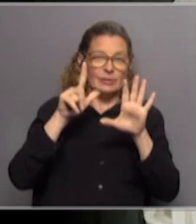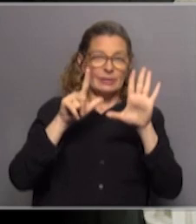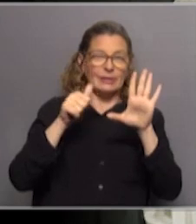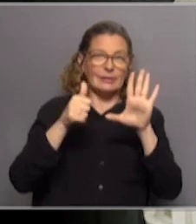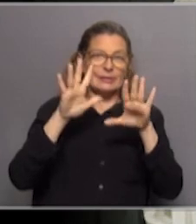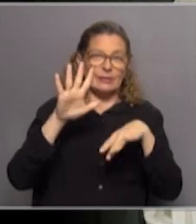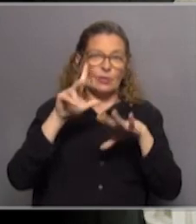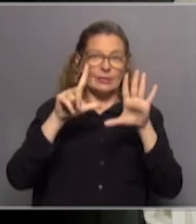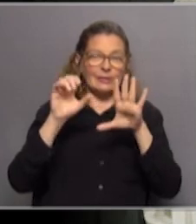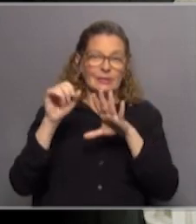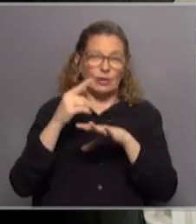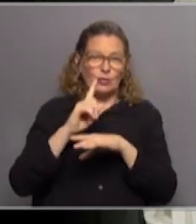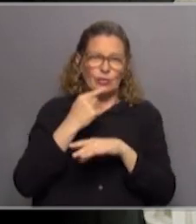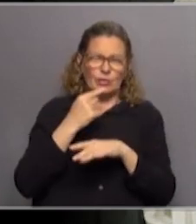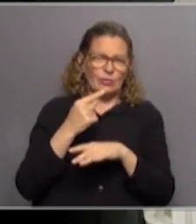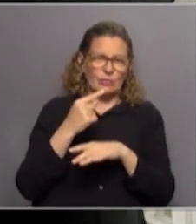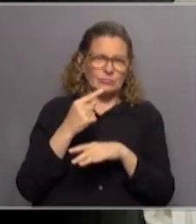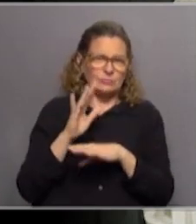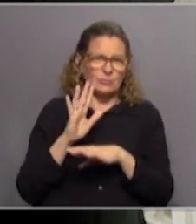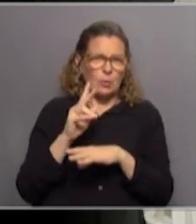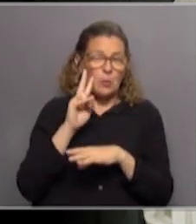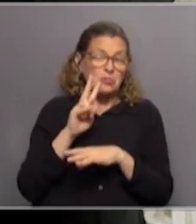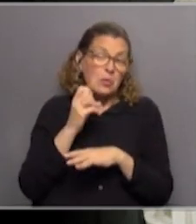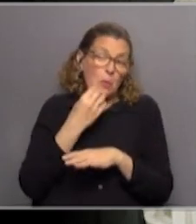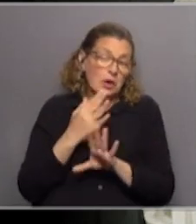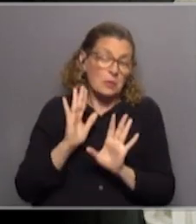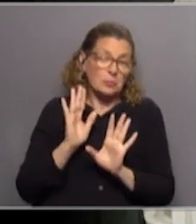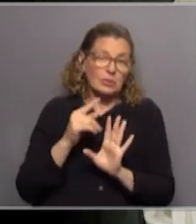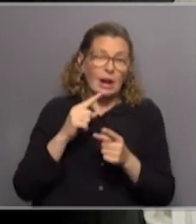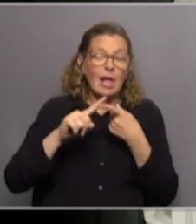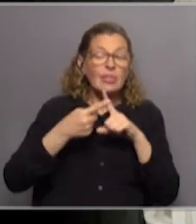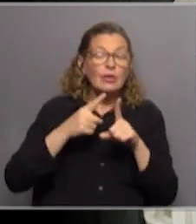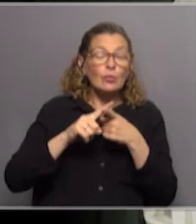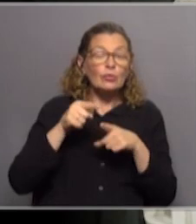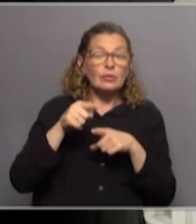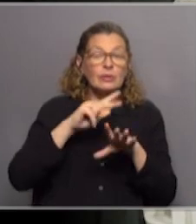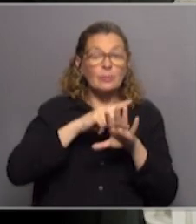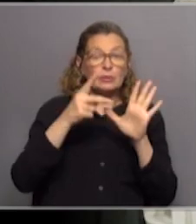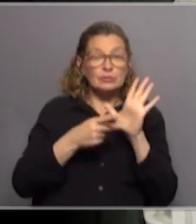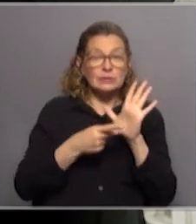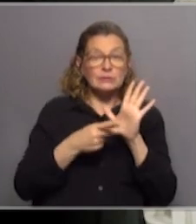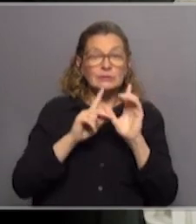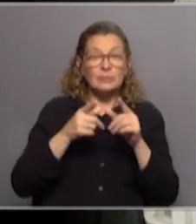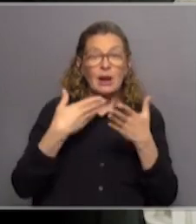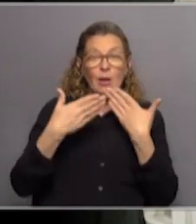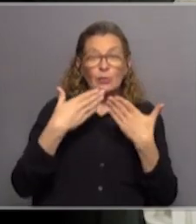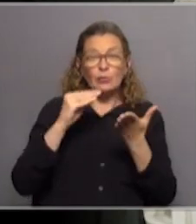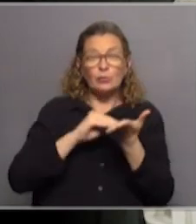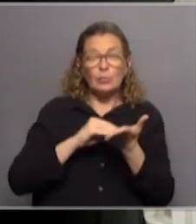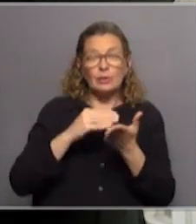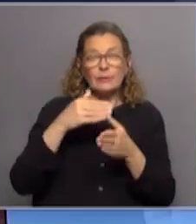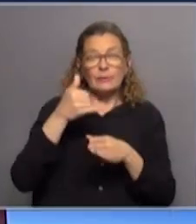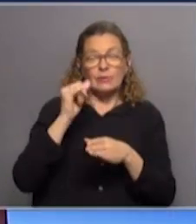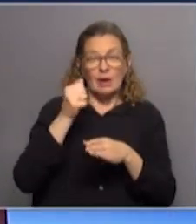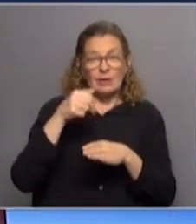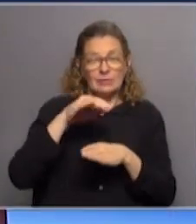70, pero bueno, no le dio un visto bueno, digamos, a la discusión de este proyecto. También habló sobre esto Graciela Bianchi,